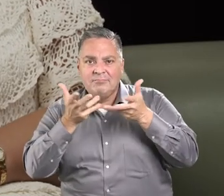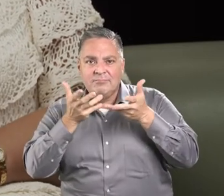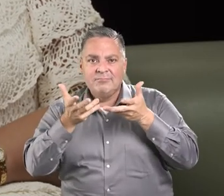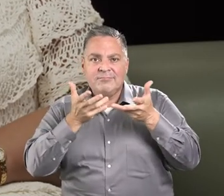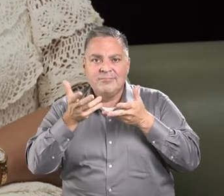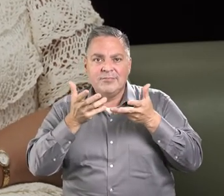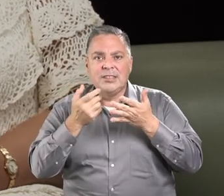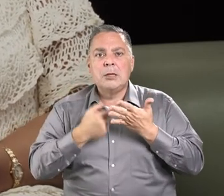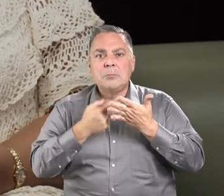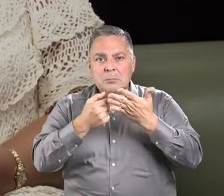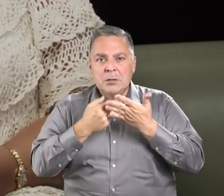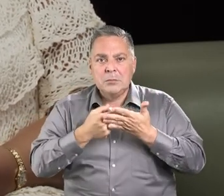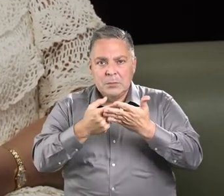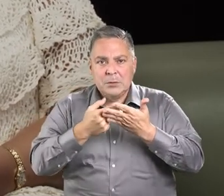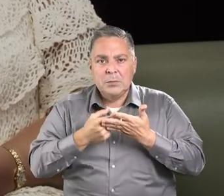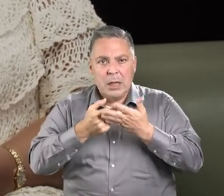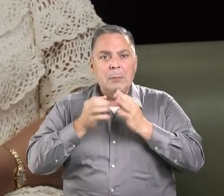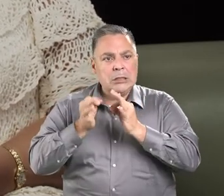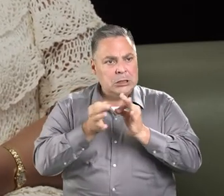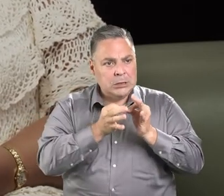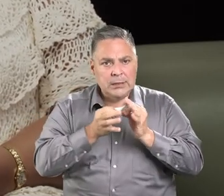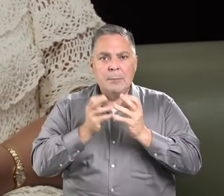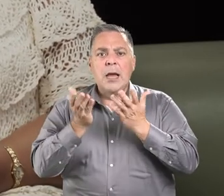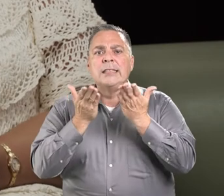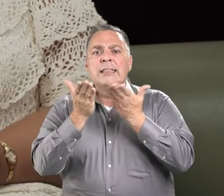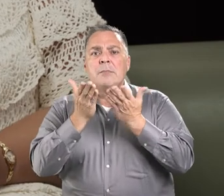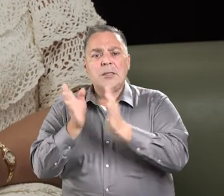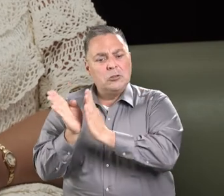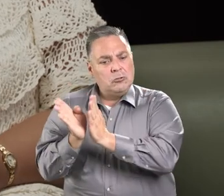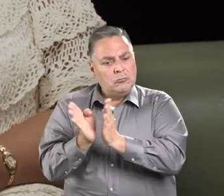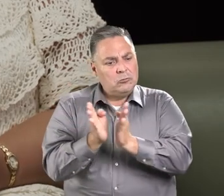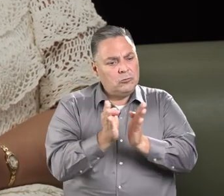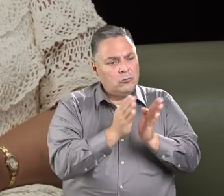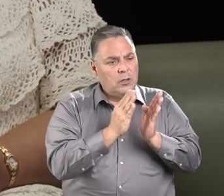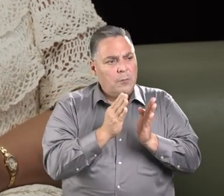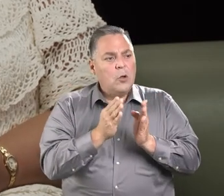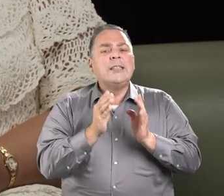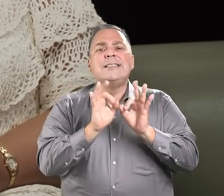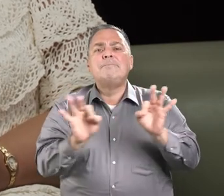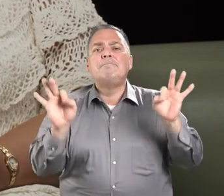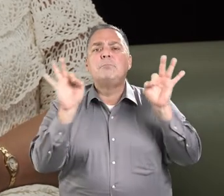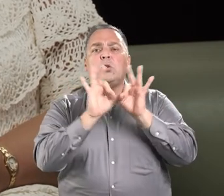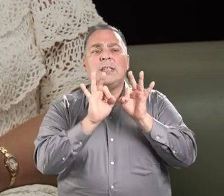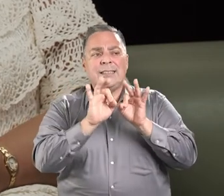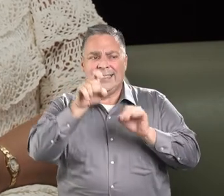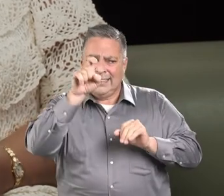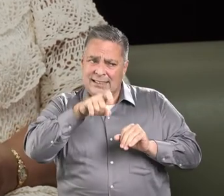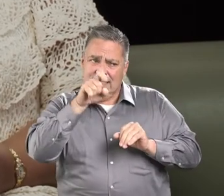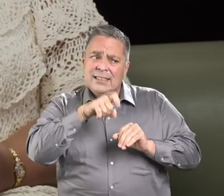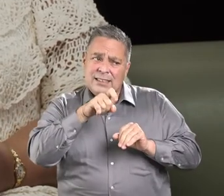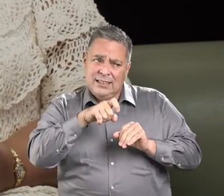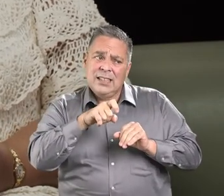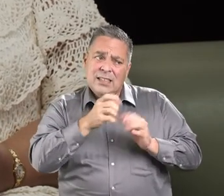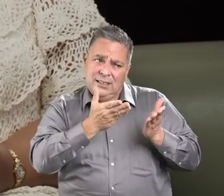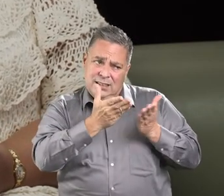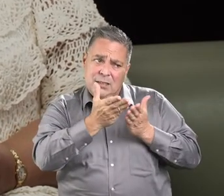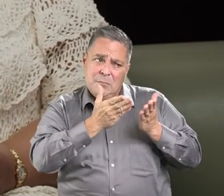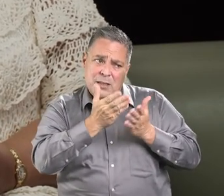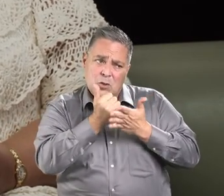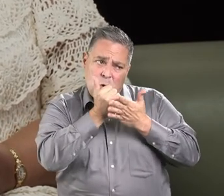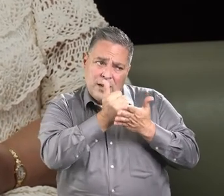pueda atender la situación y le van a coordinar los servicios porque necesita servicios clínicos, tanto